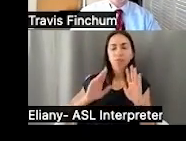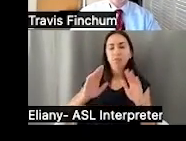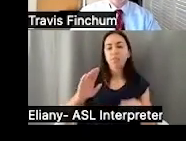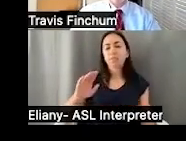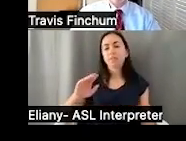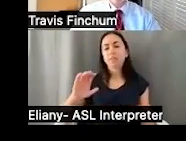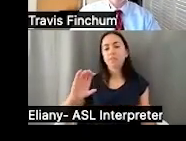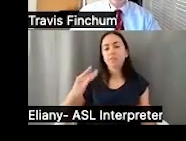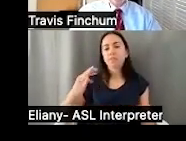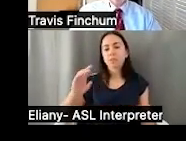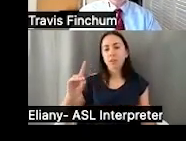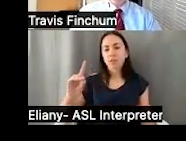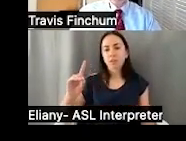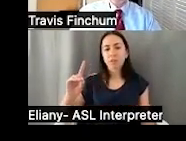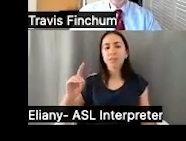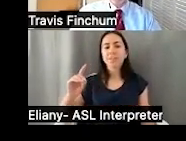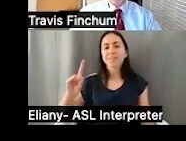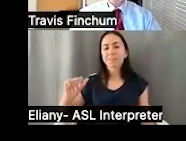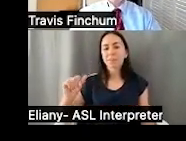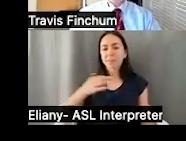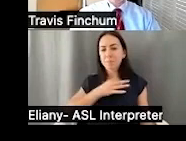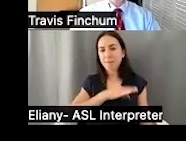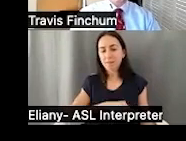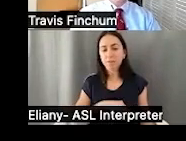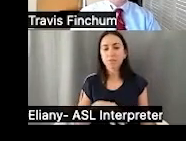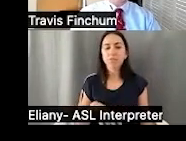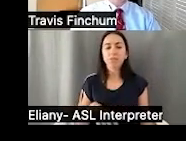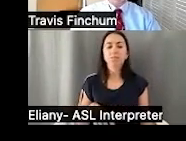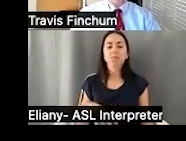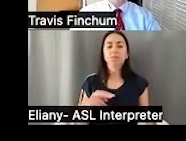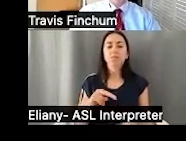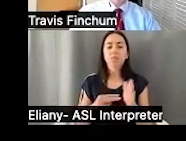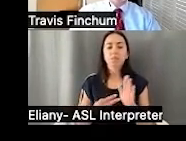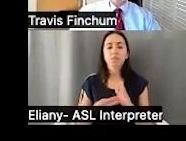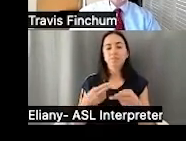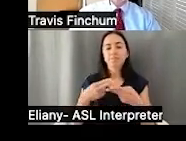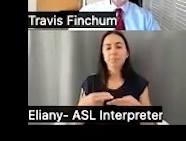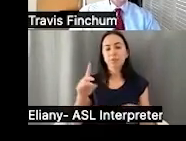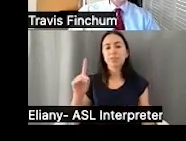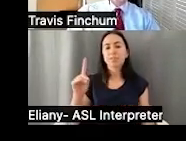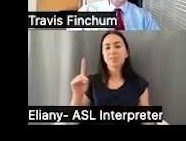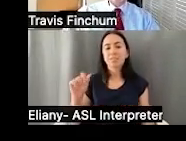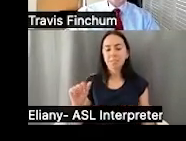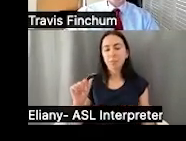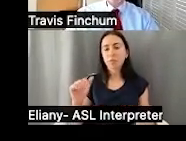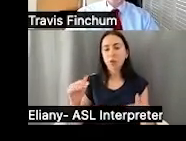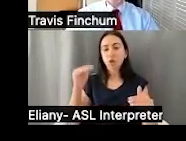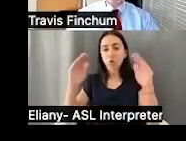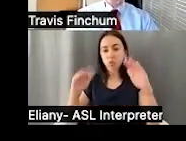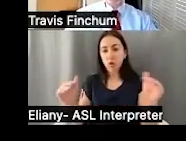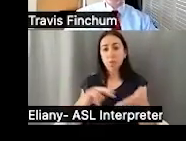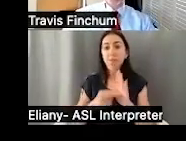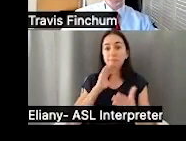.gov. Si quieren buscar los beneficios de niñez para incapacidad, el individuo se llama